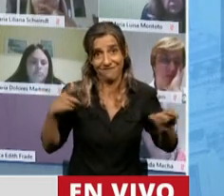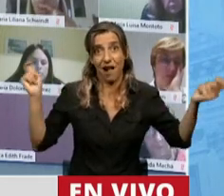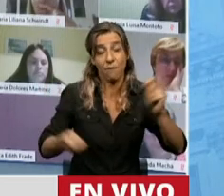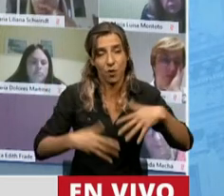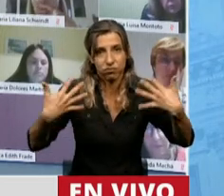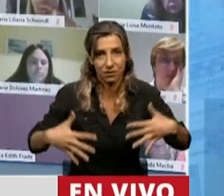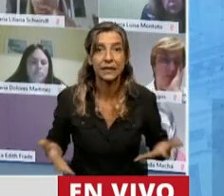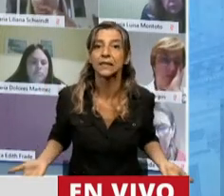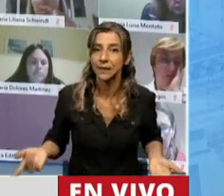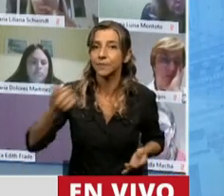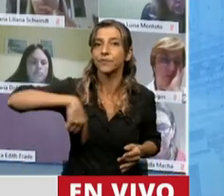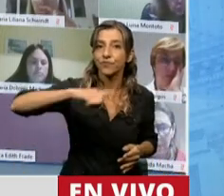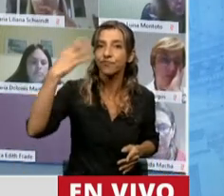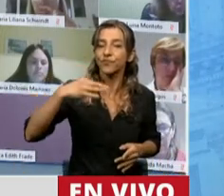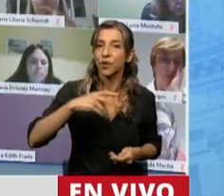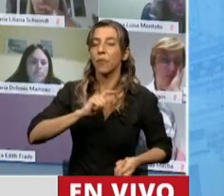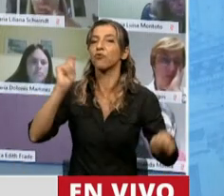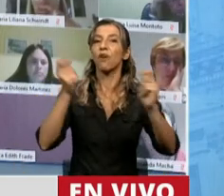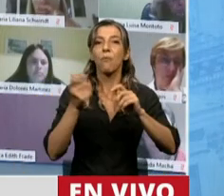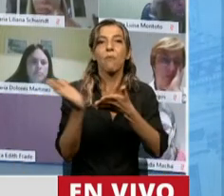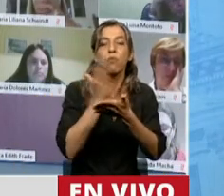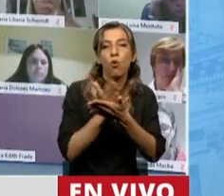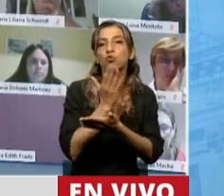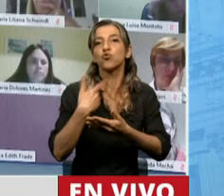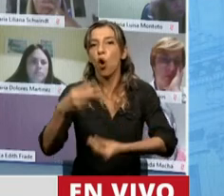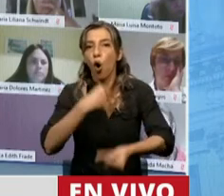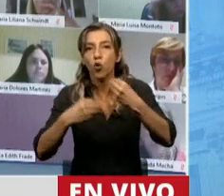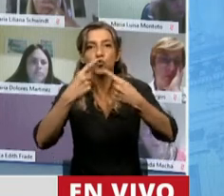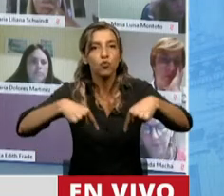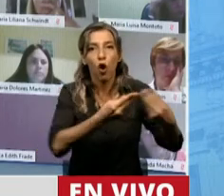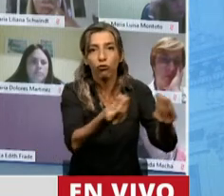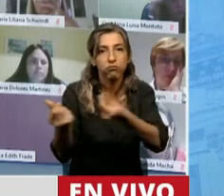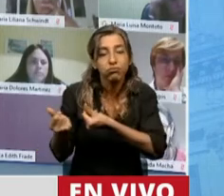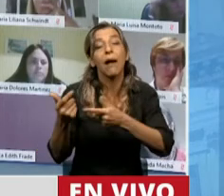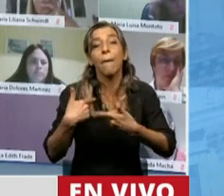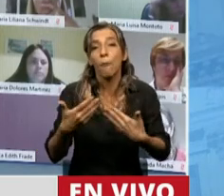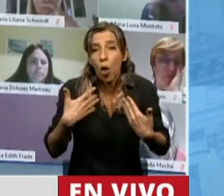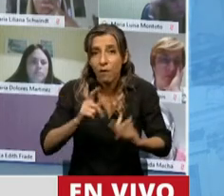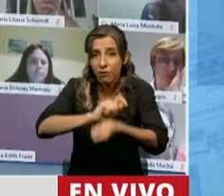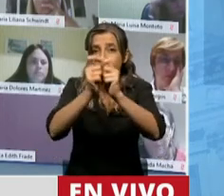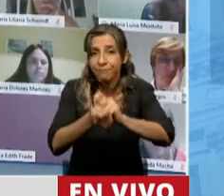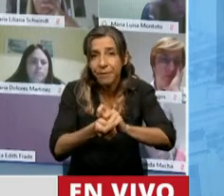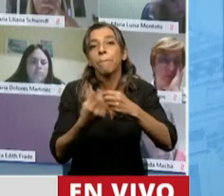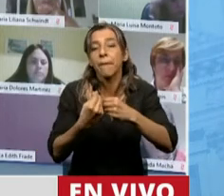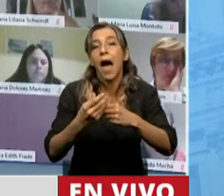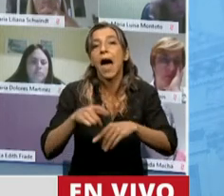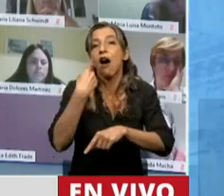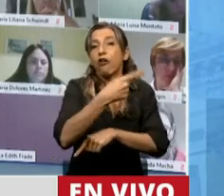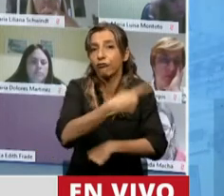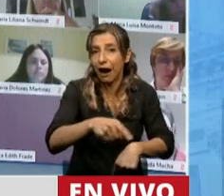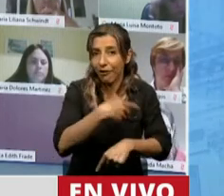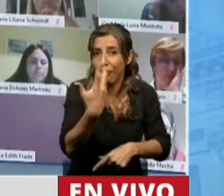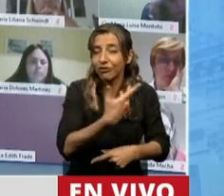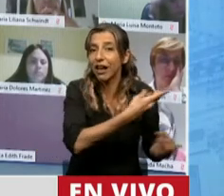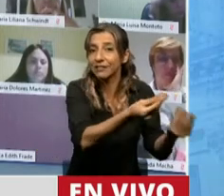¿estamos dispuestos a cambiar nuestros patrones de producción y consumo y reemplazarlos por otros más sostenibles? ¿Estamos dispuestos a disminuir nuestra